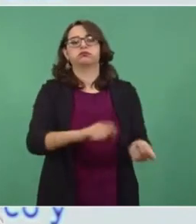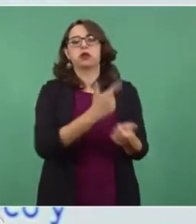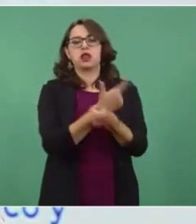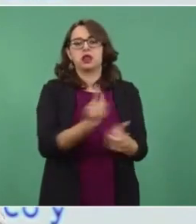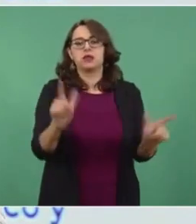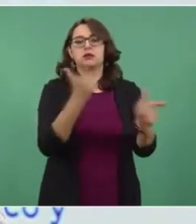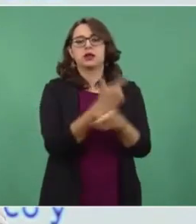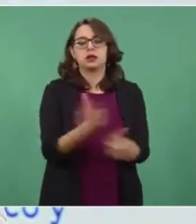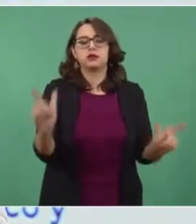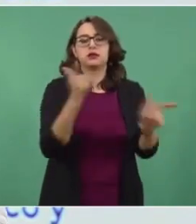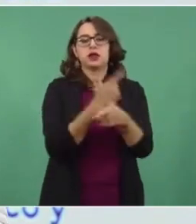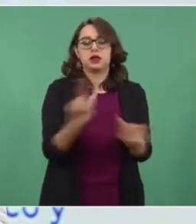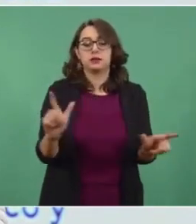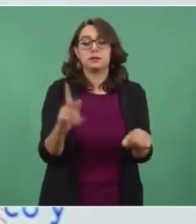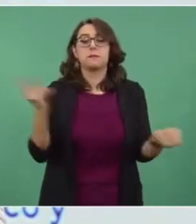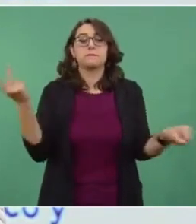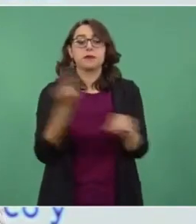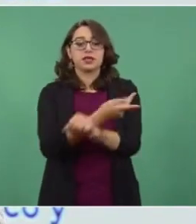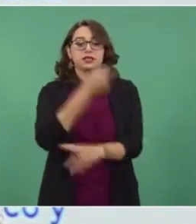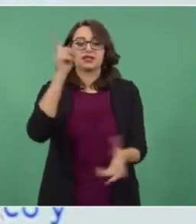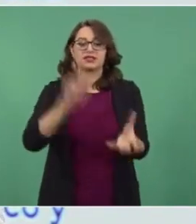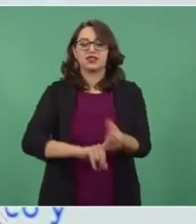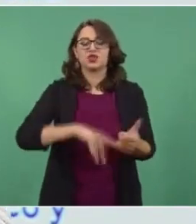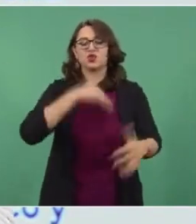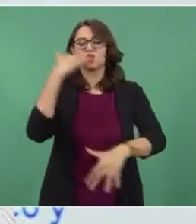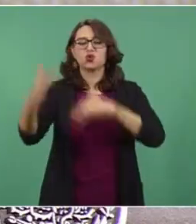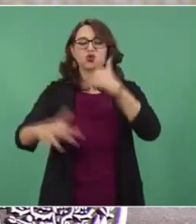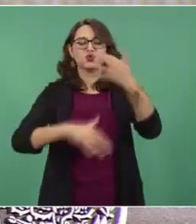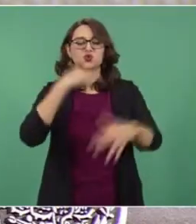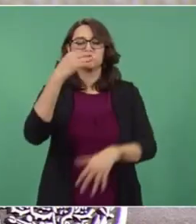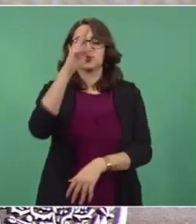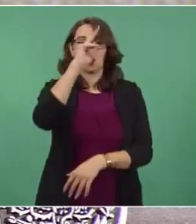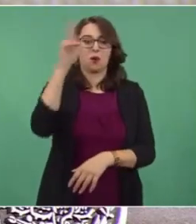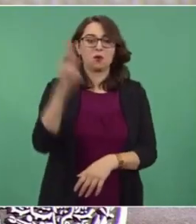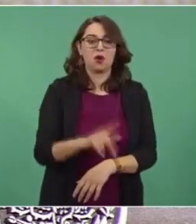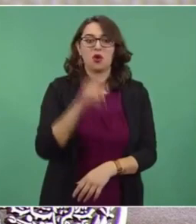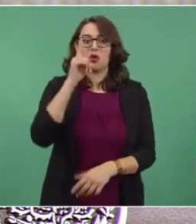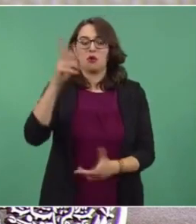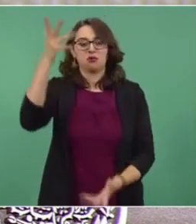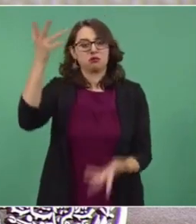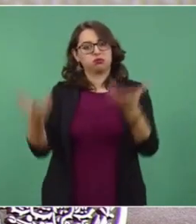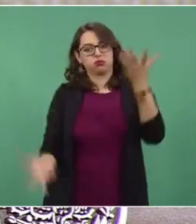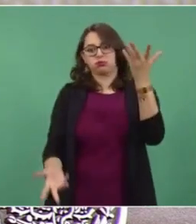vicios de corrupción y un desbalance energético severo.